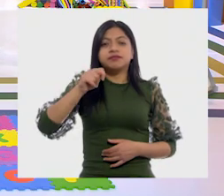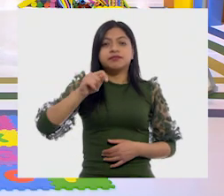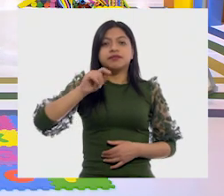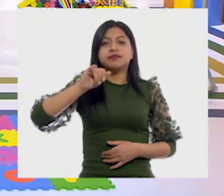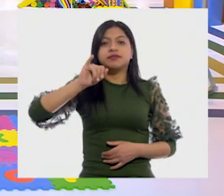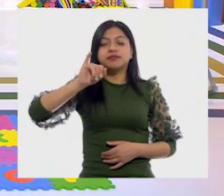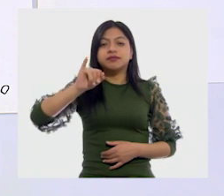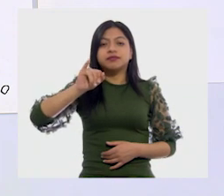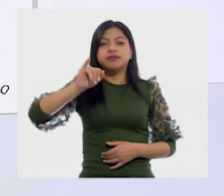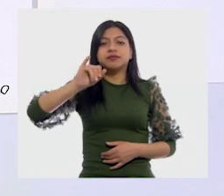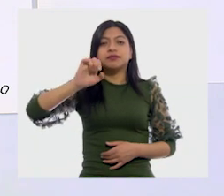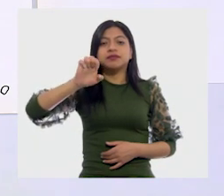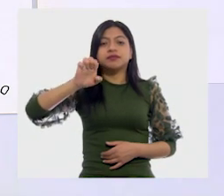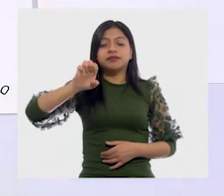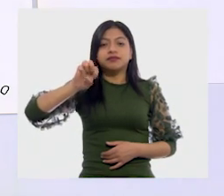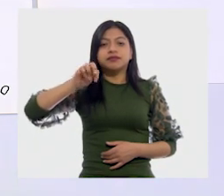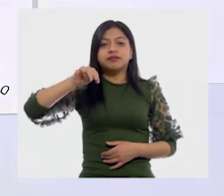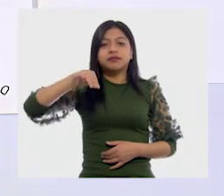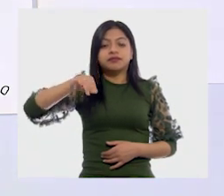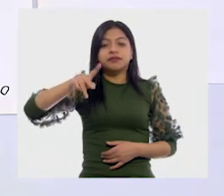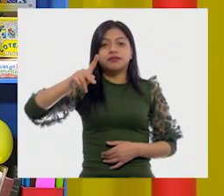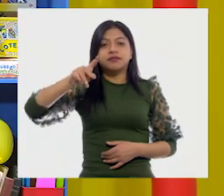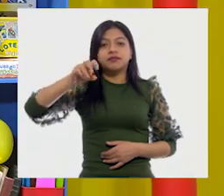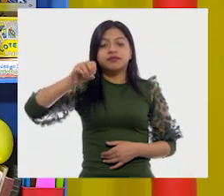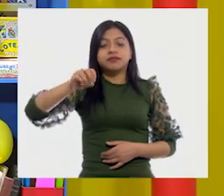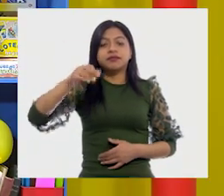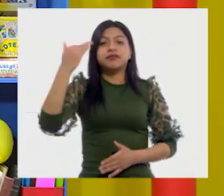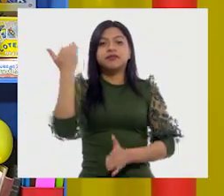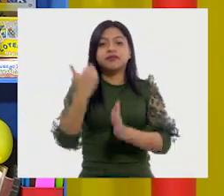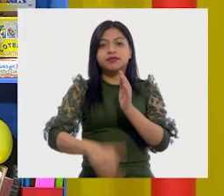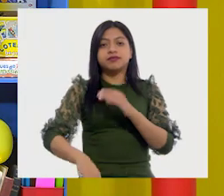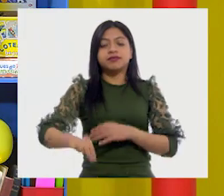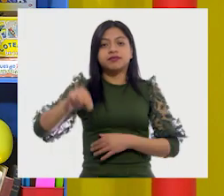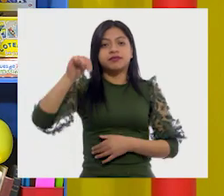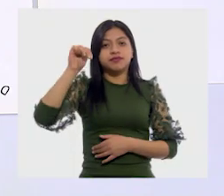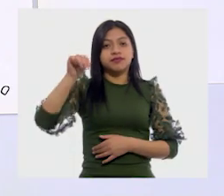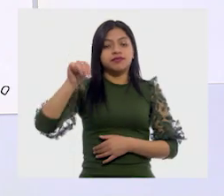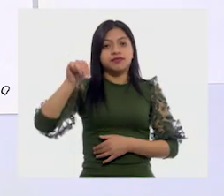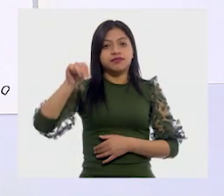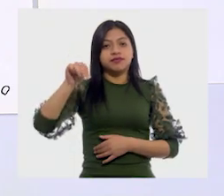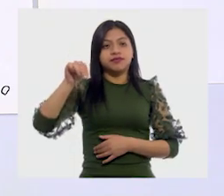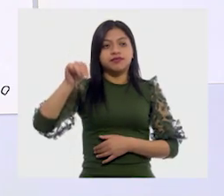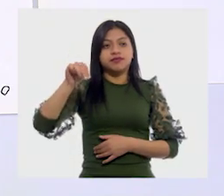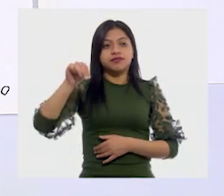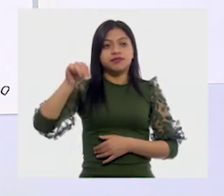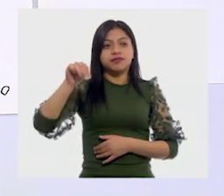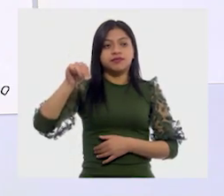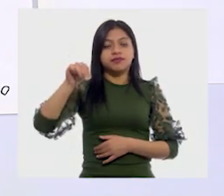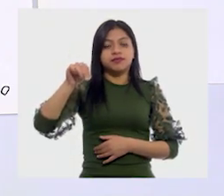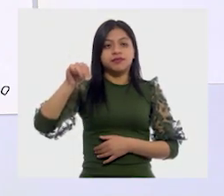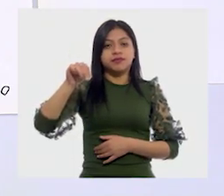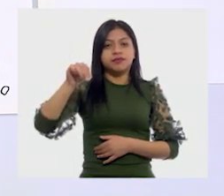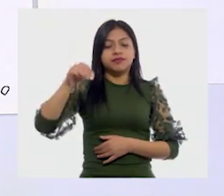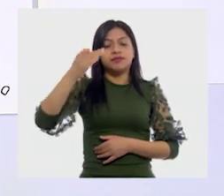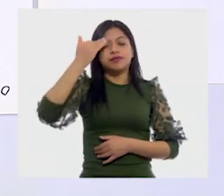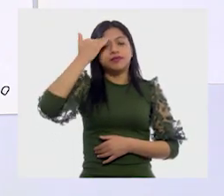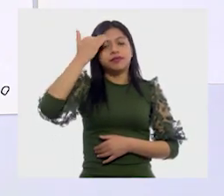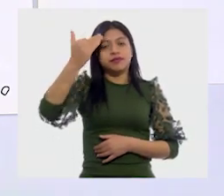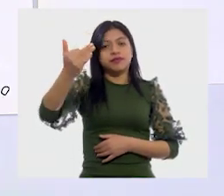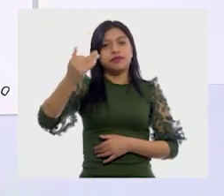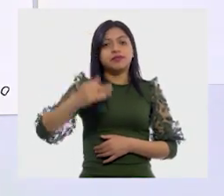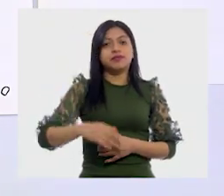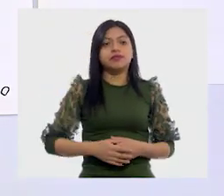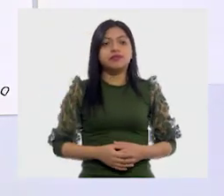Tiempo. Falta una M. M. Po. Y